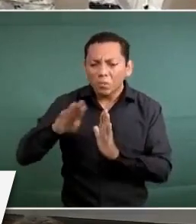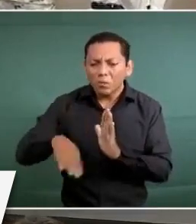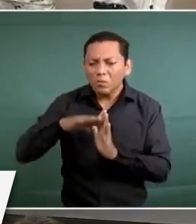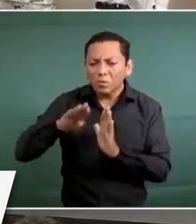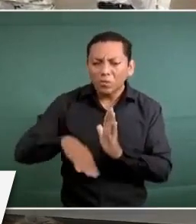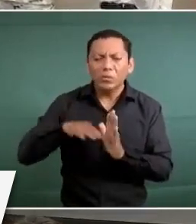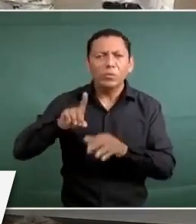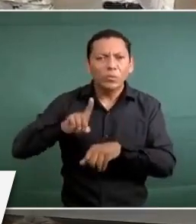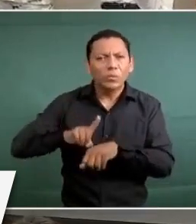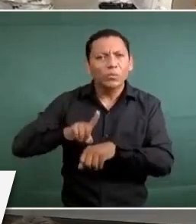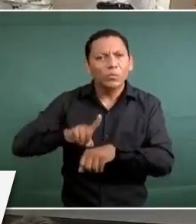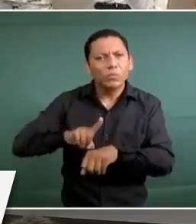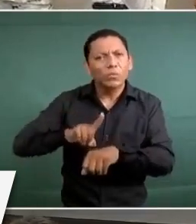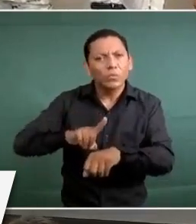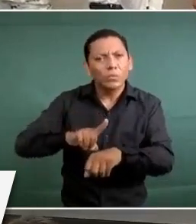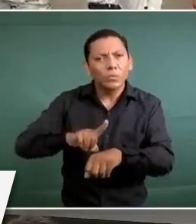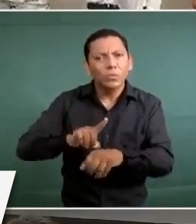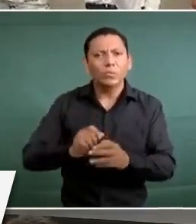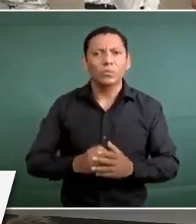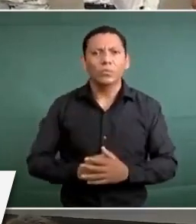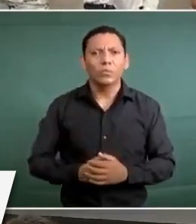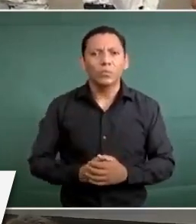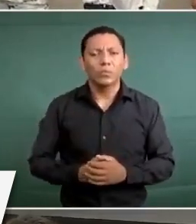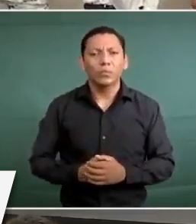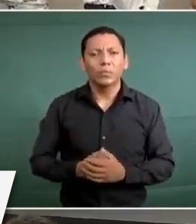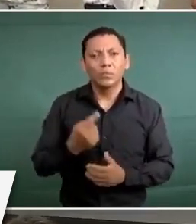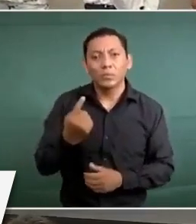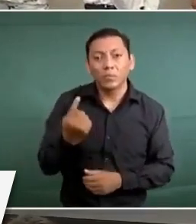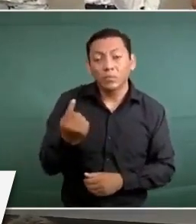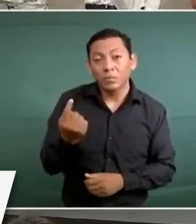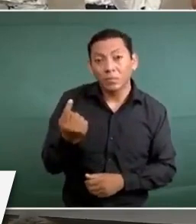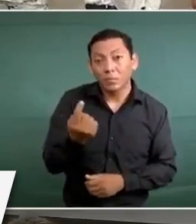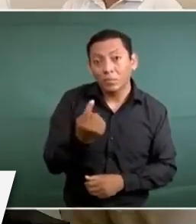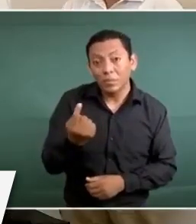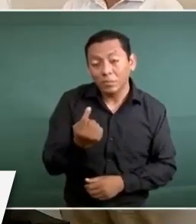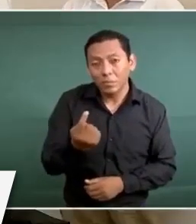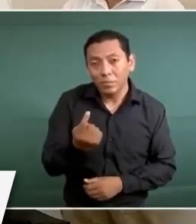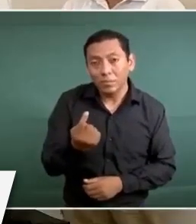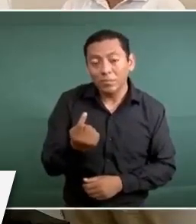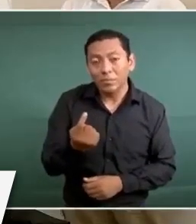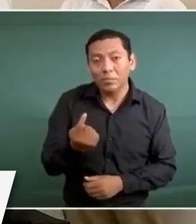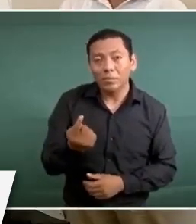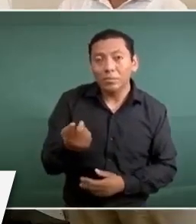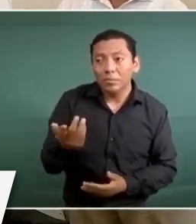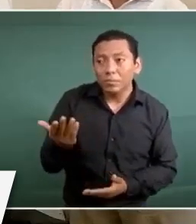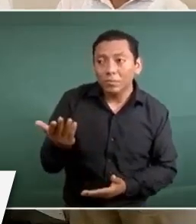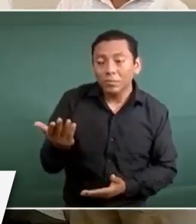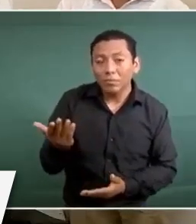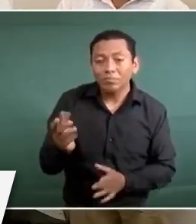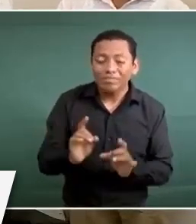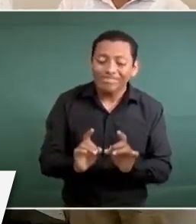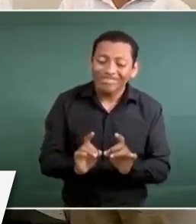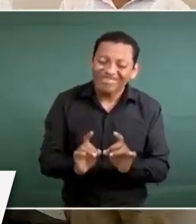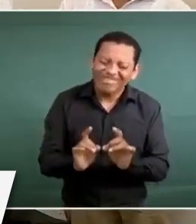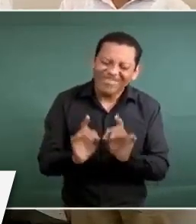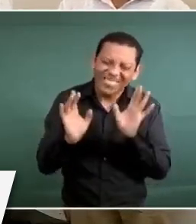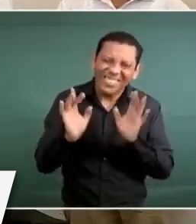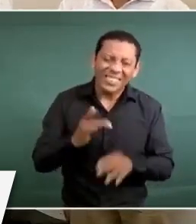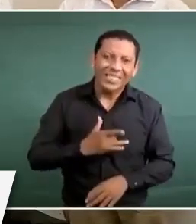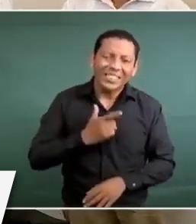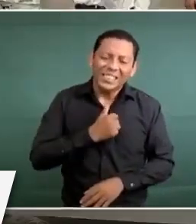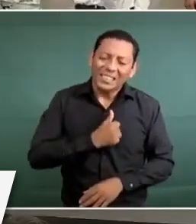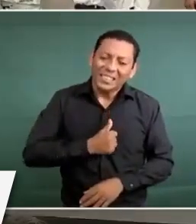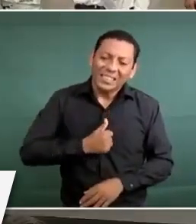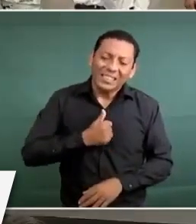que lamentamos mucho estas